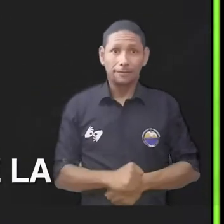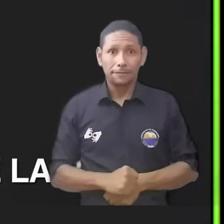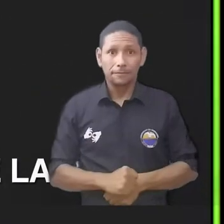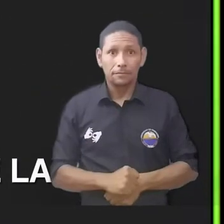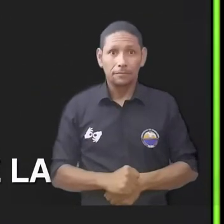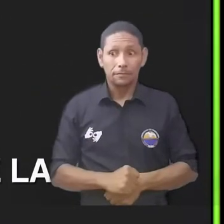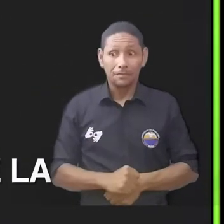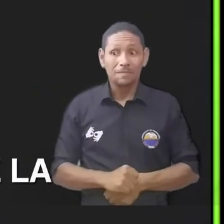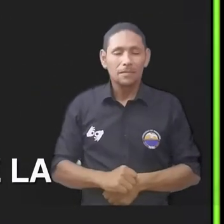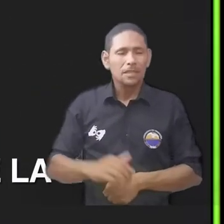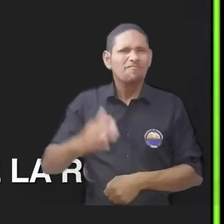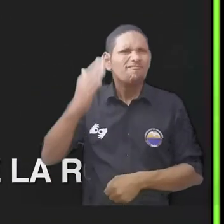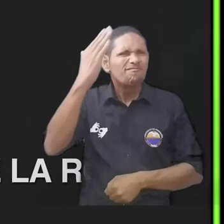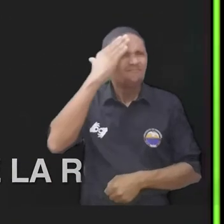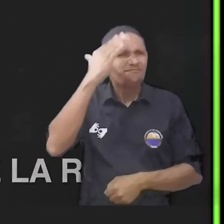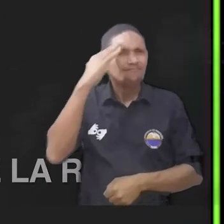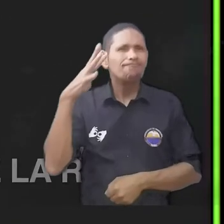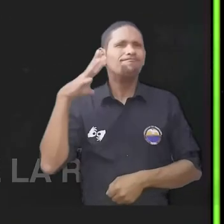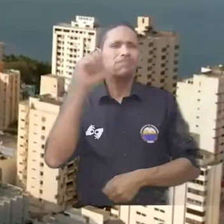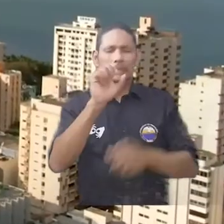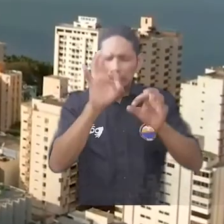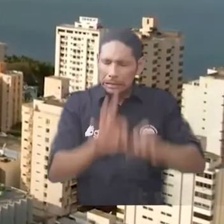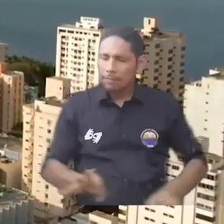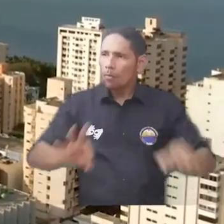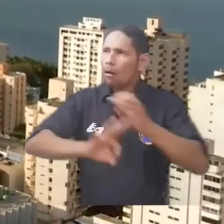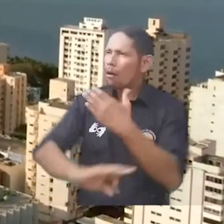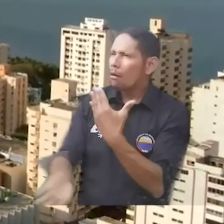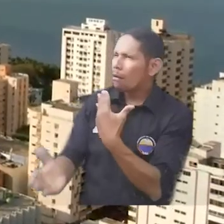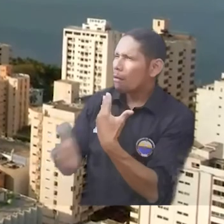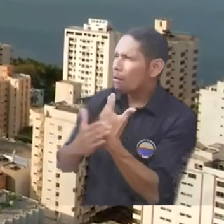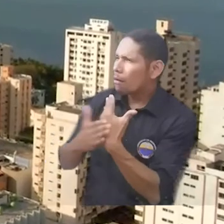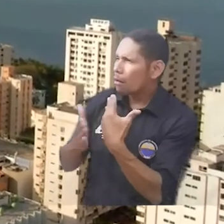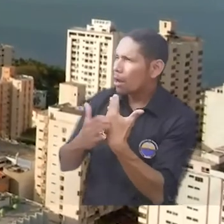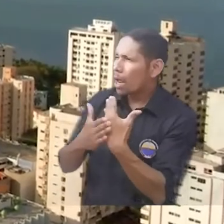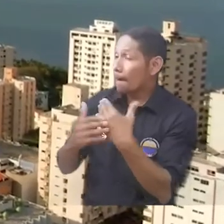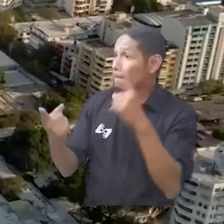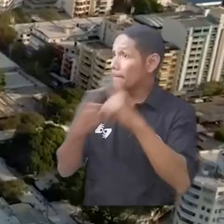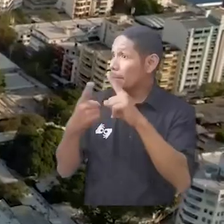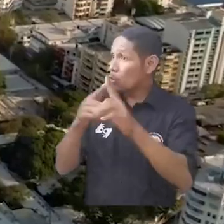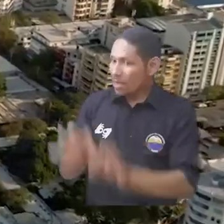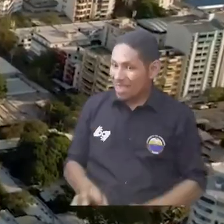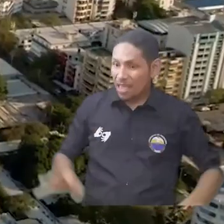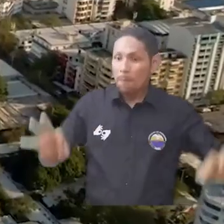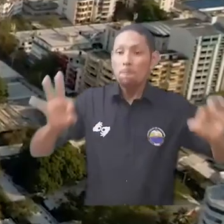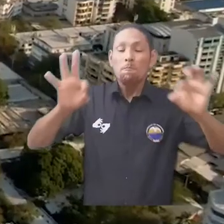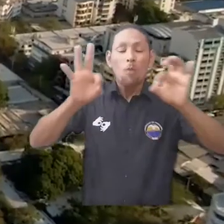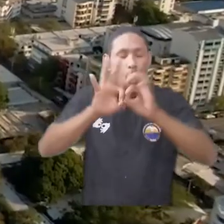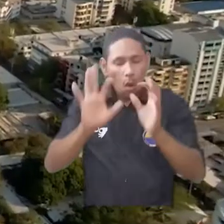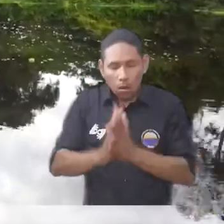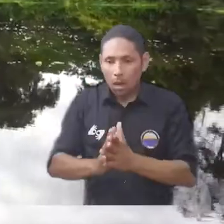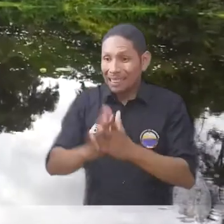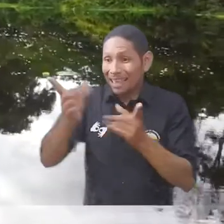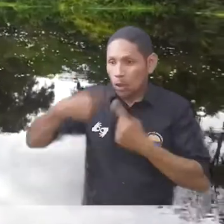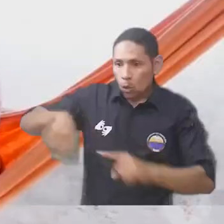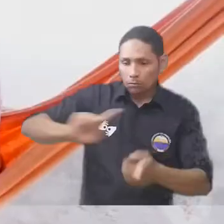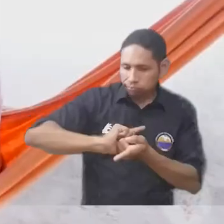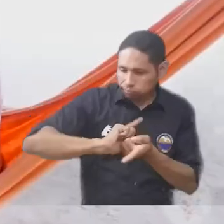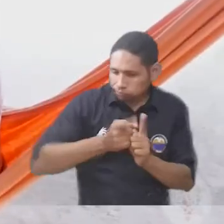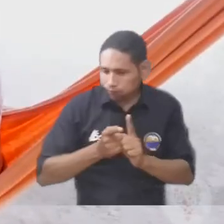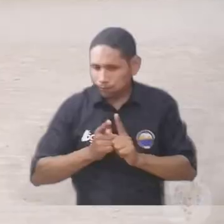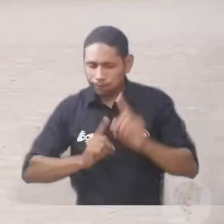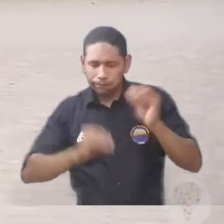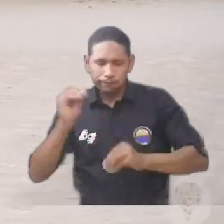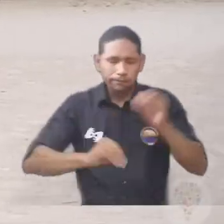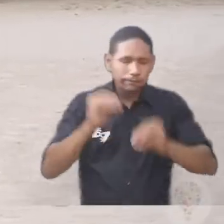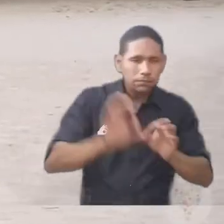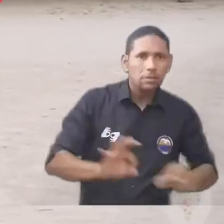principal invitación que usted nos hace es, primero, a la reconfiguración del sistema turístico. Es lo primero. Tenemos que saber qué producto vamos a poner